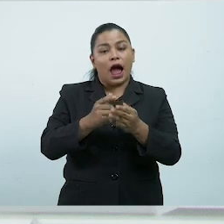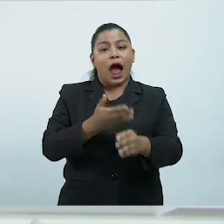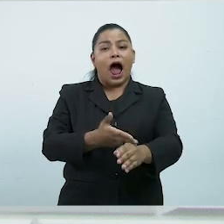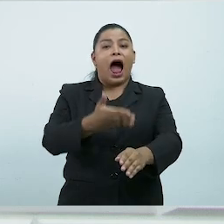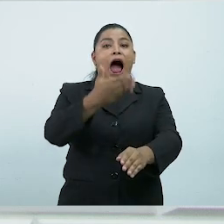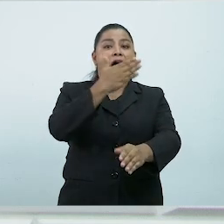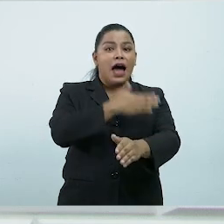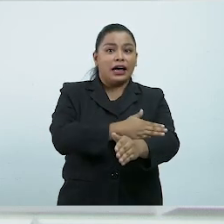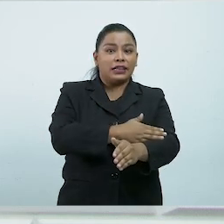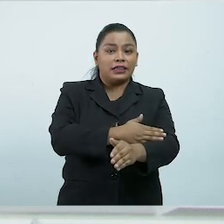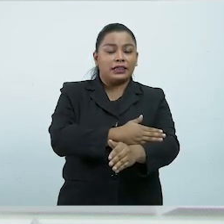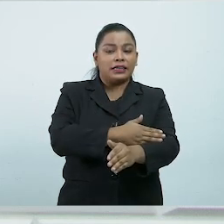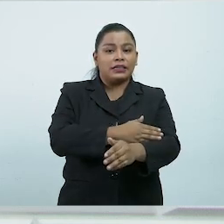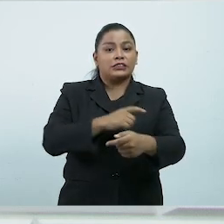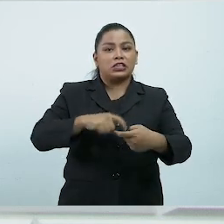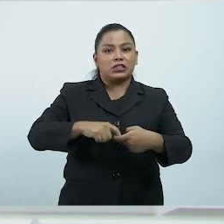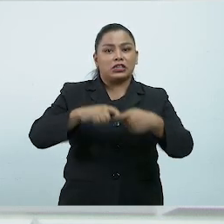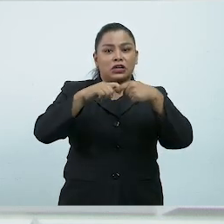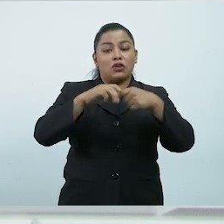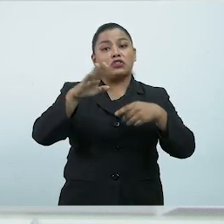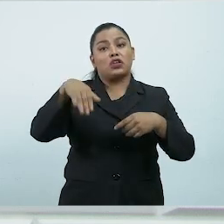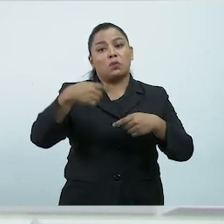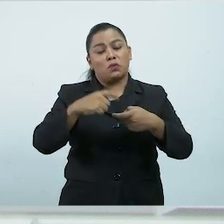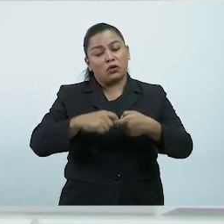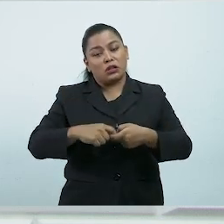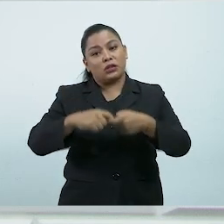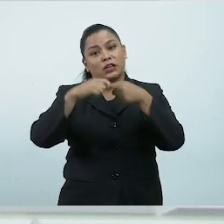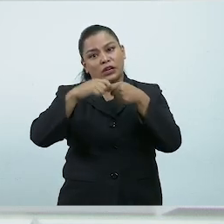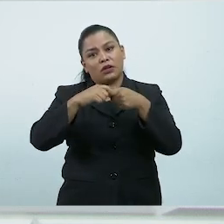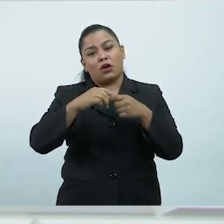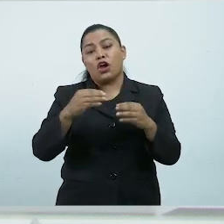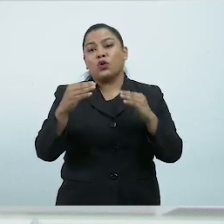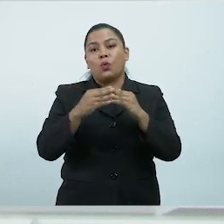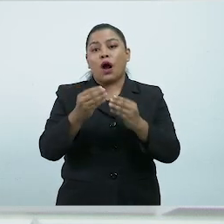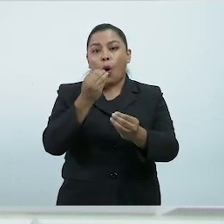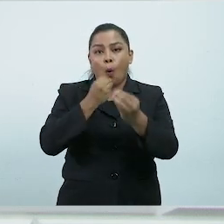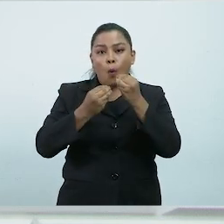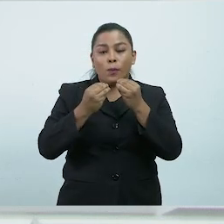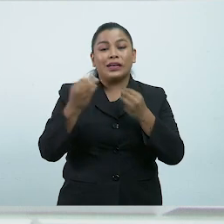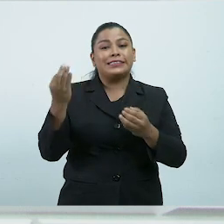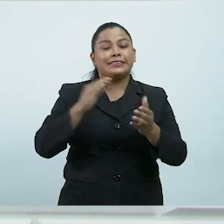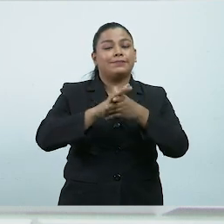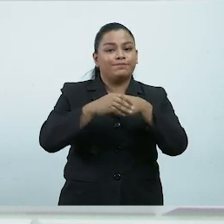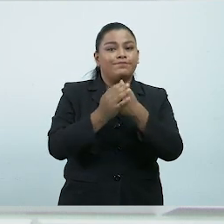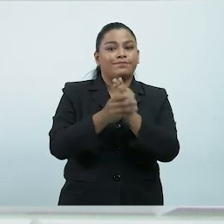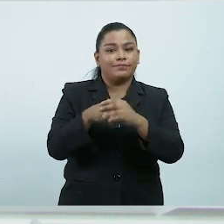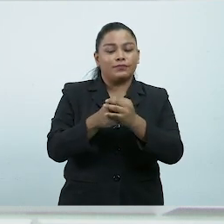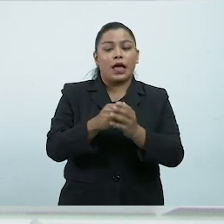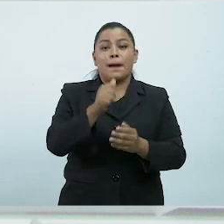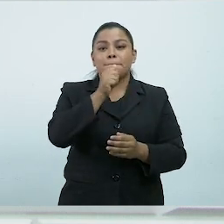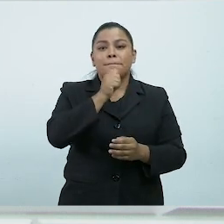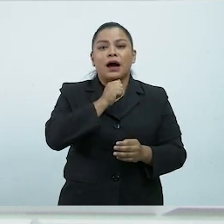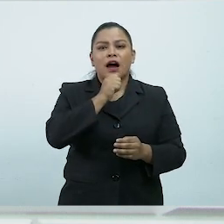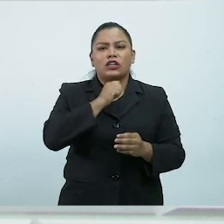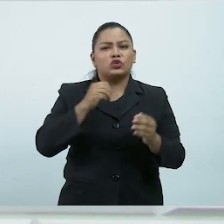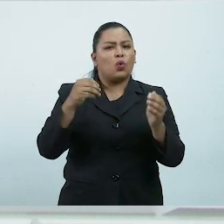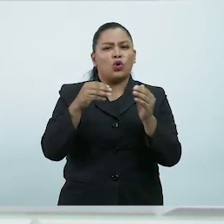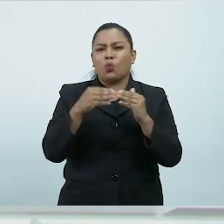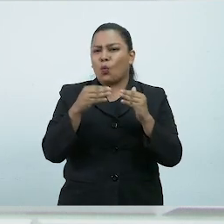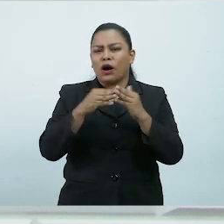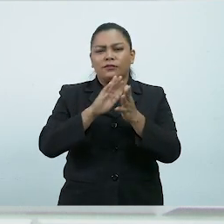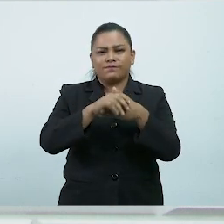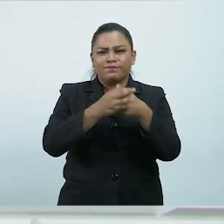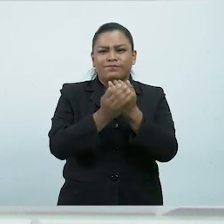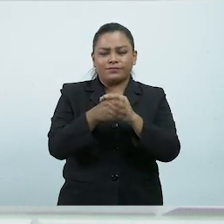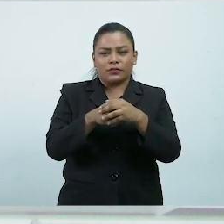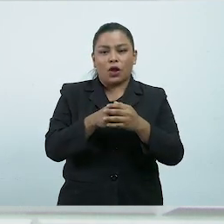Al preparar, distribuir o consumir alimentos Al usar el servicio sanitario O al haber estado en la